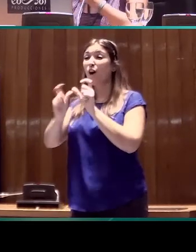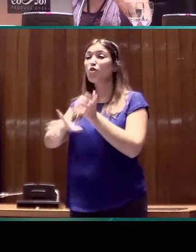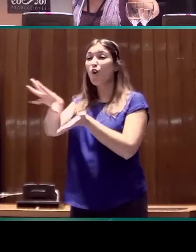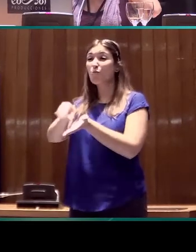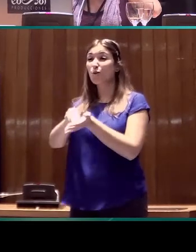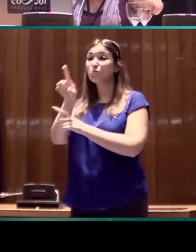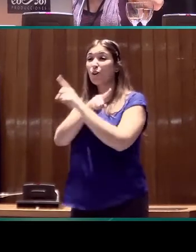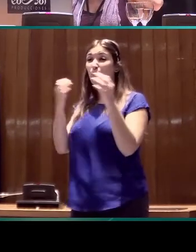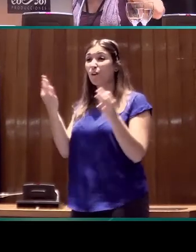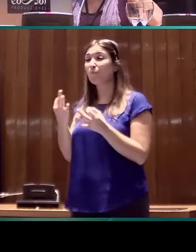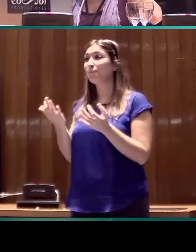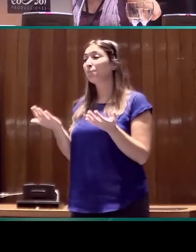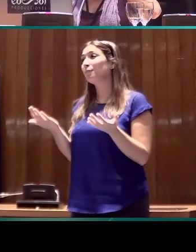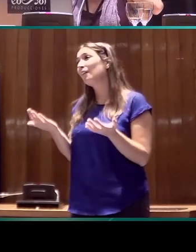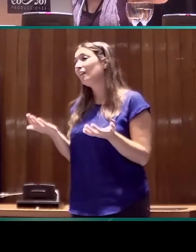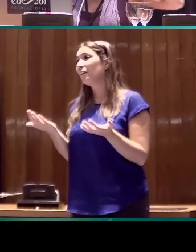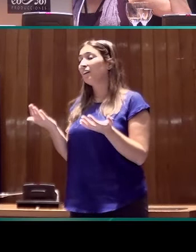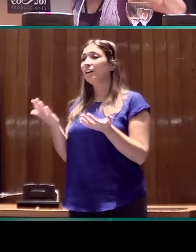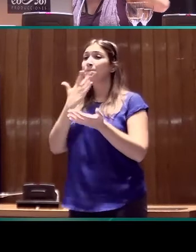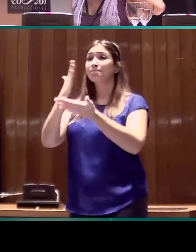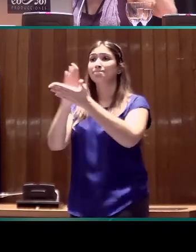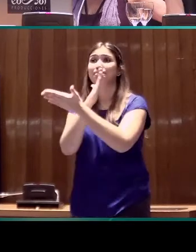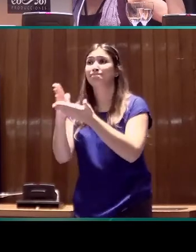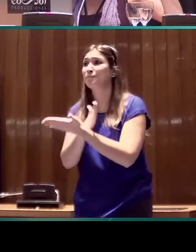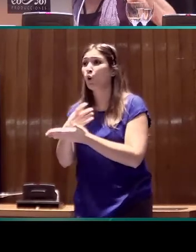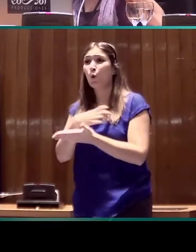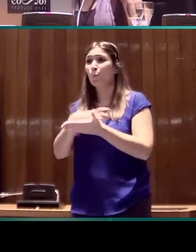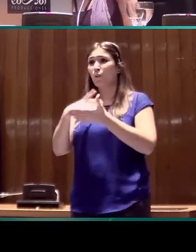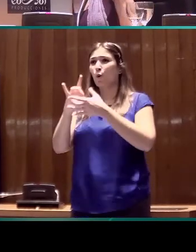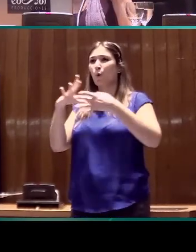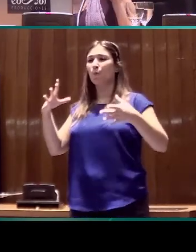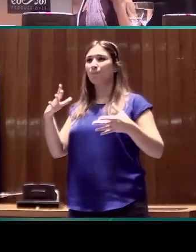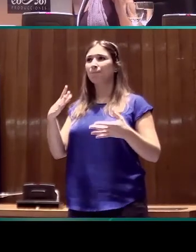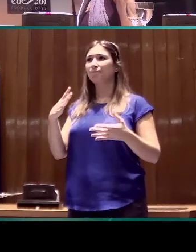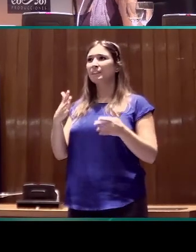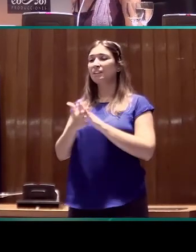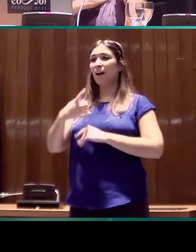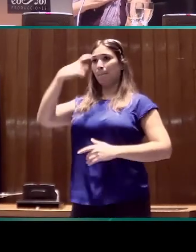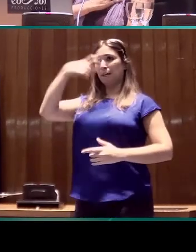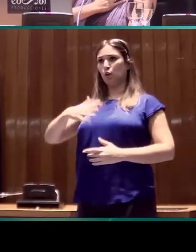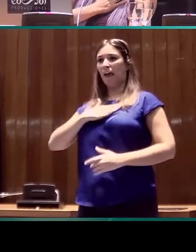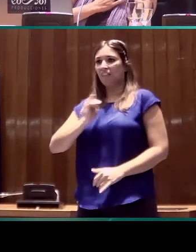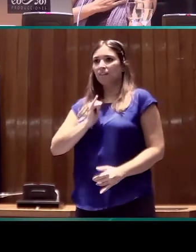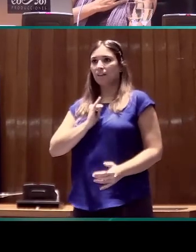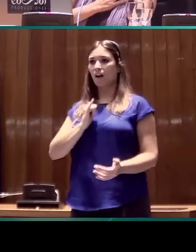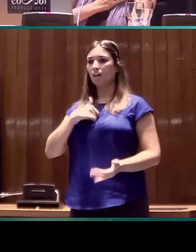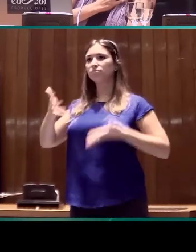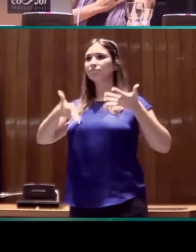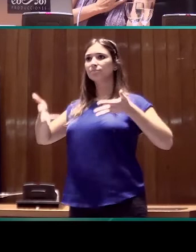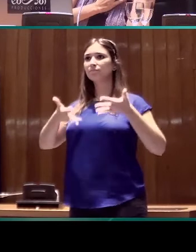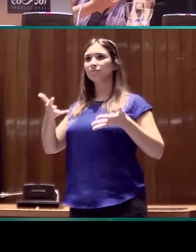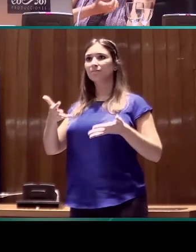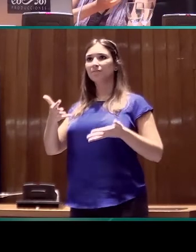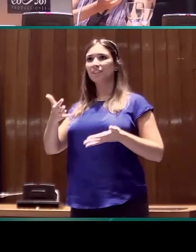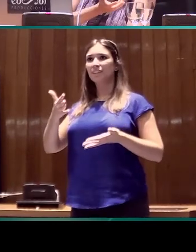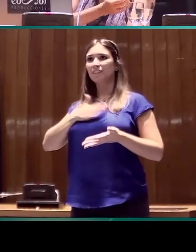signos por no poder separar o desvincular la entidad del signante con sus